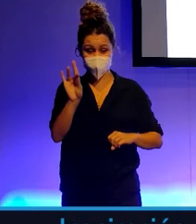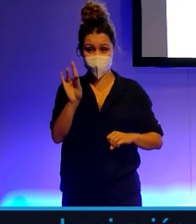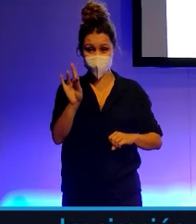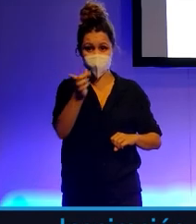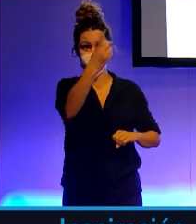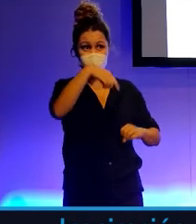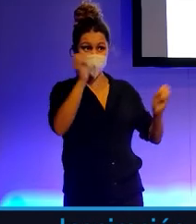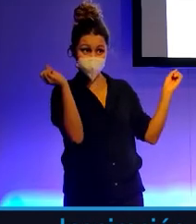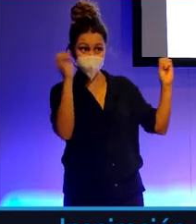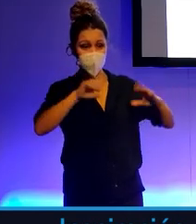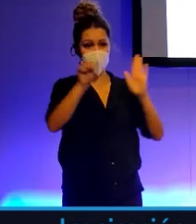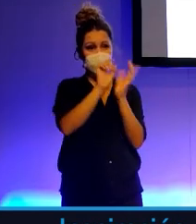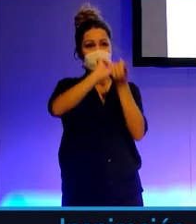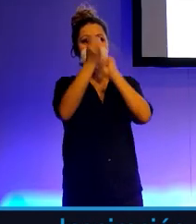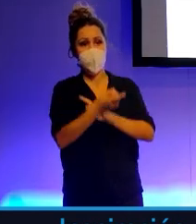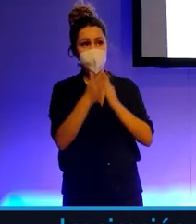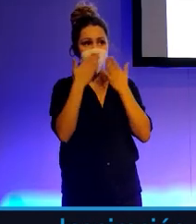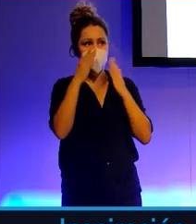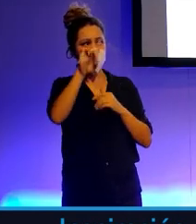¿Están de acuerdo con el cambio de marca de Facebook?